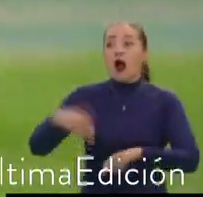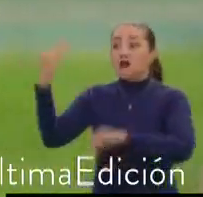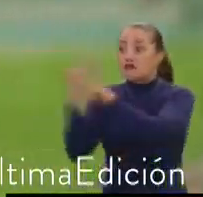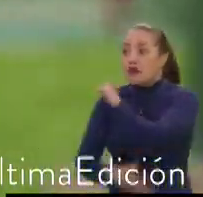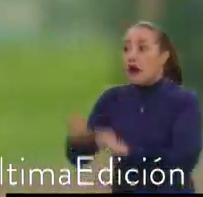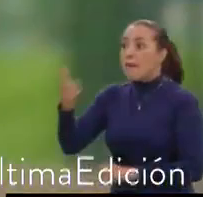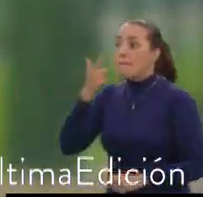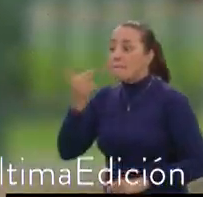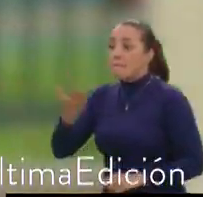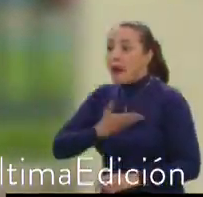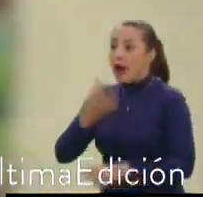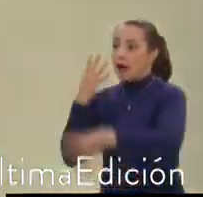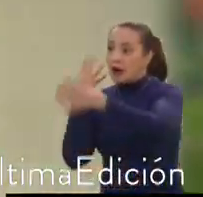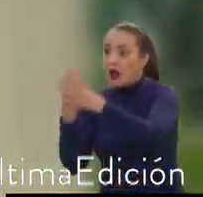proceso penal ni sancionatorio.